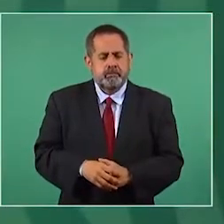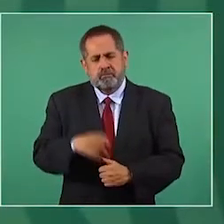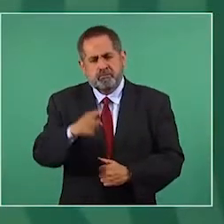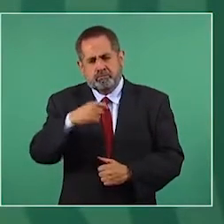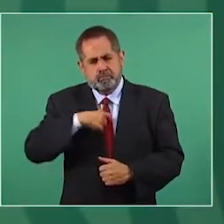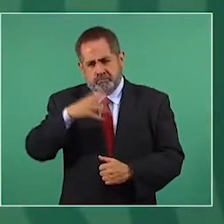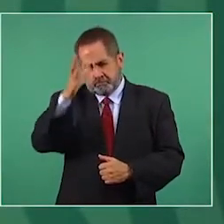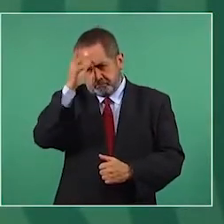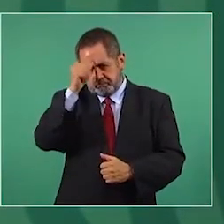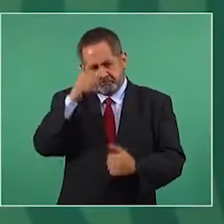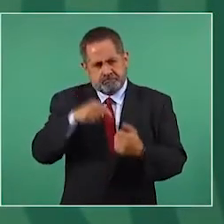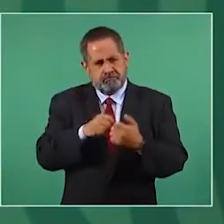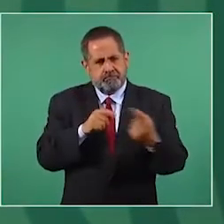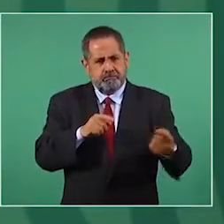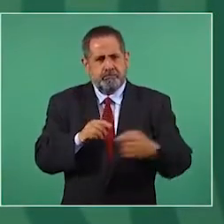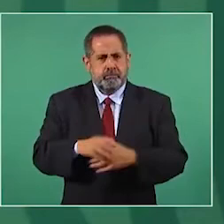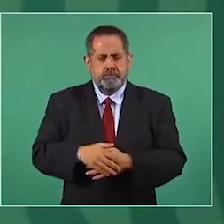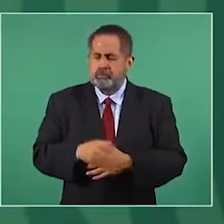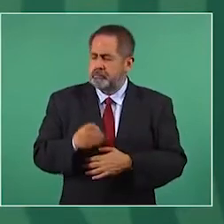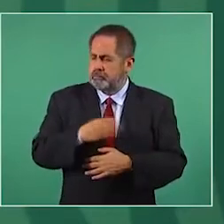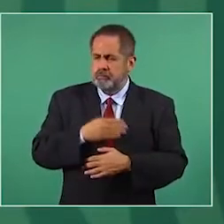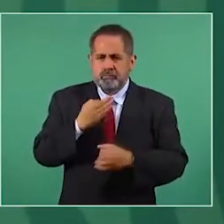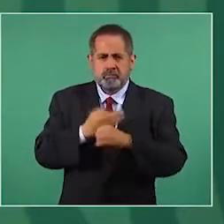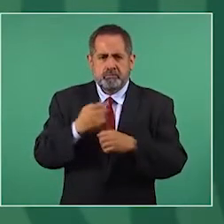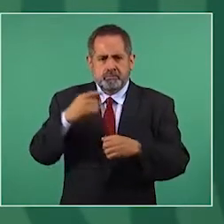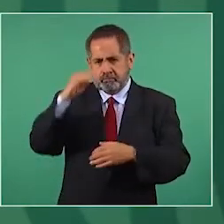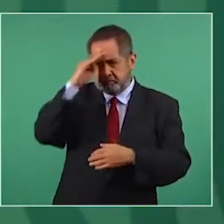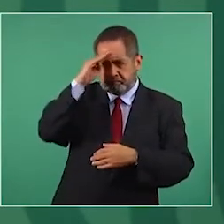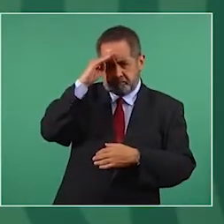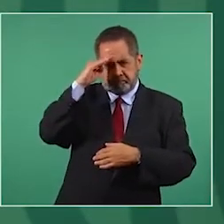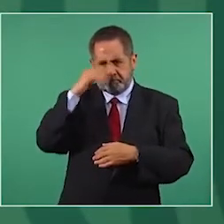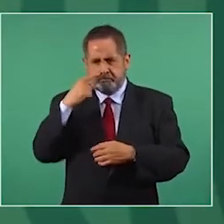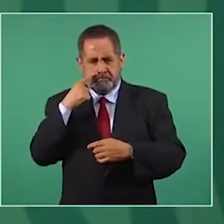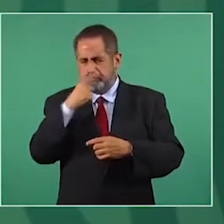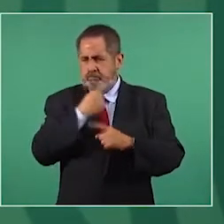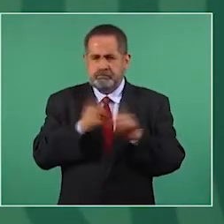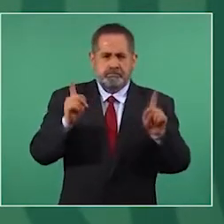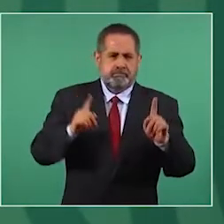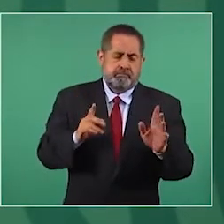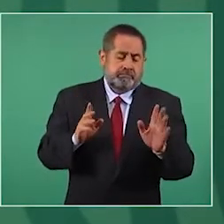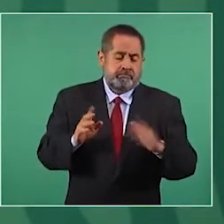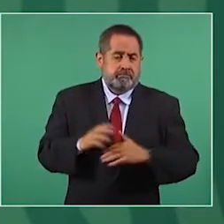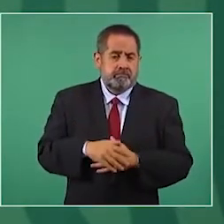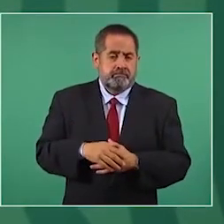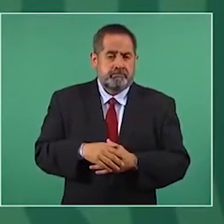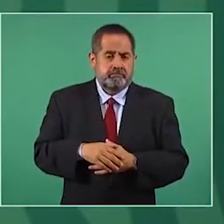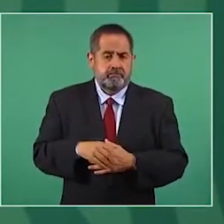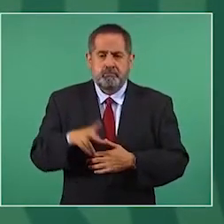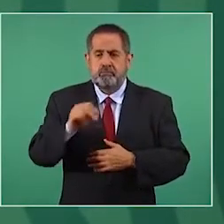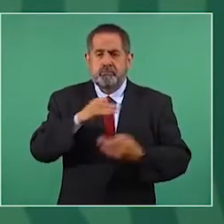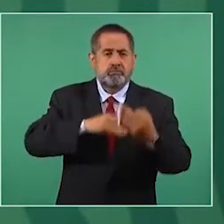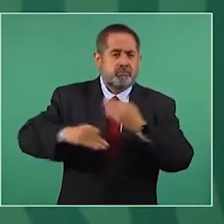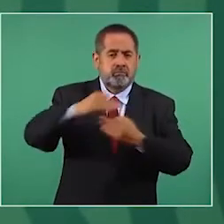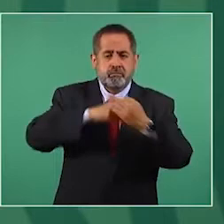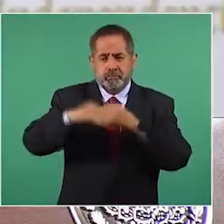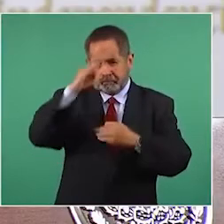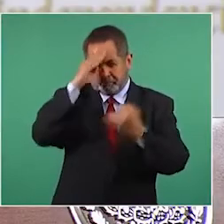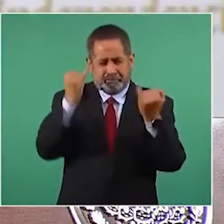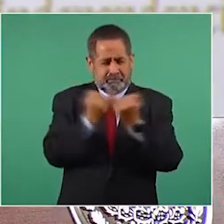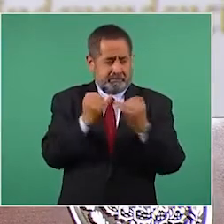contigo, fíjate que eso es lo bueno de la democracia, el que no todos pensemos igual,